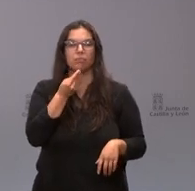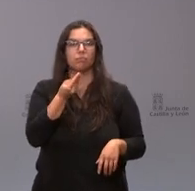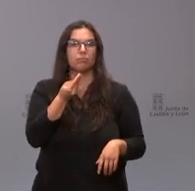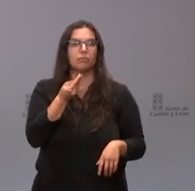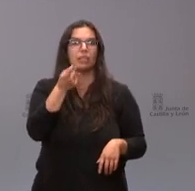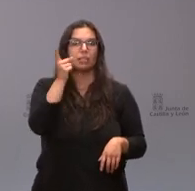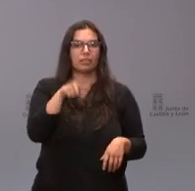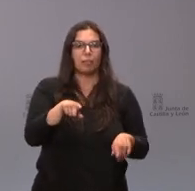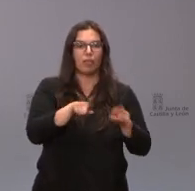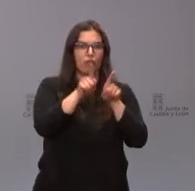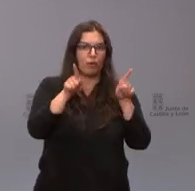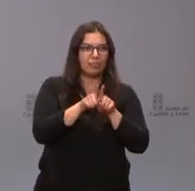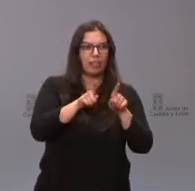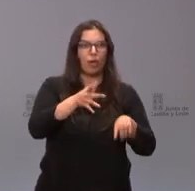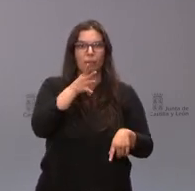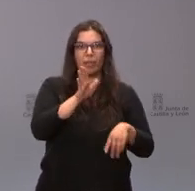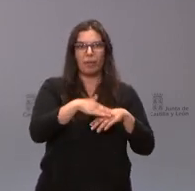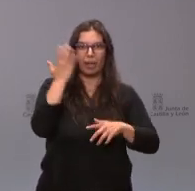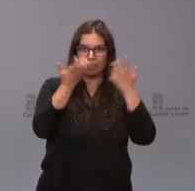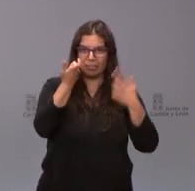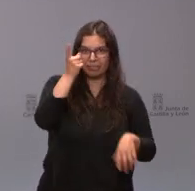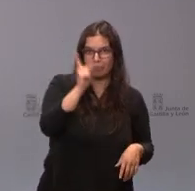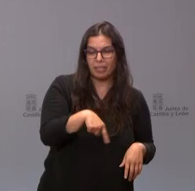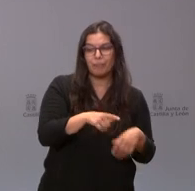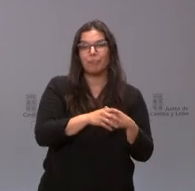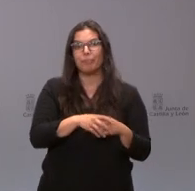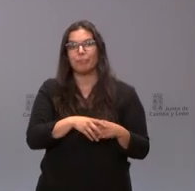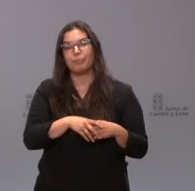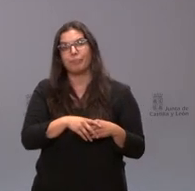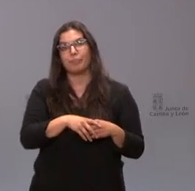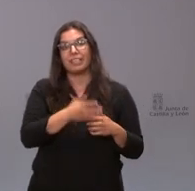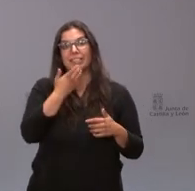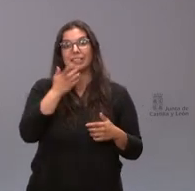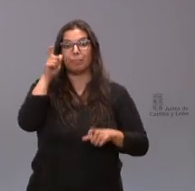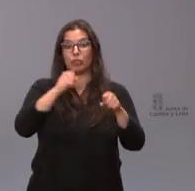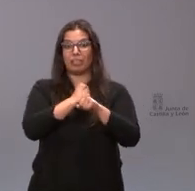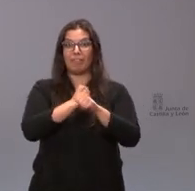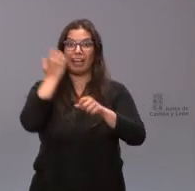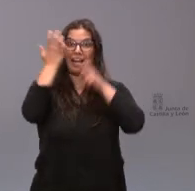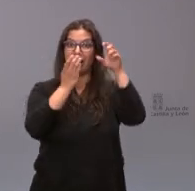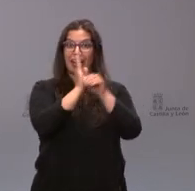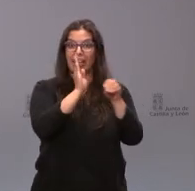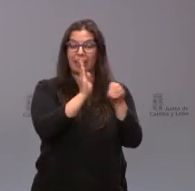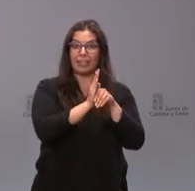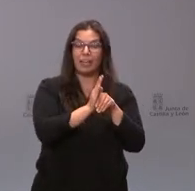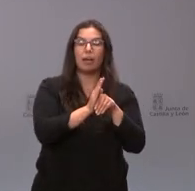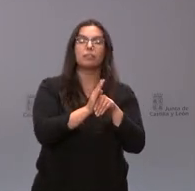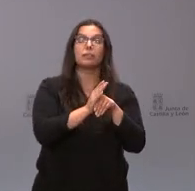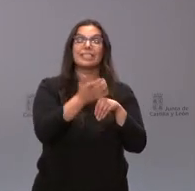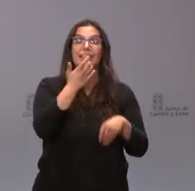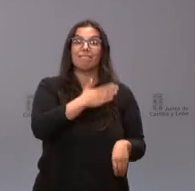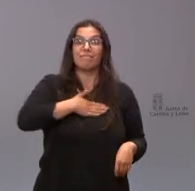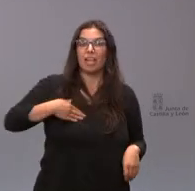fuentes y abrevaderos para el ganado los ganaderos que lo deseen y que no hayamos tenido la información por otra vía